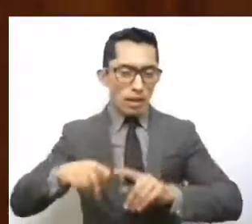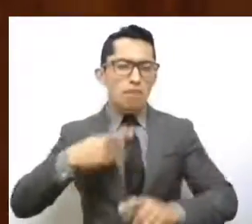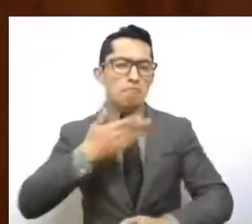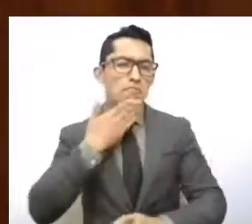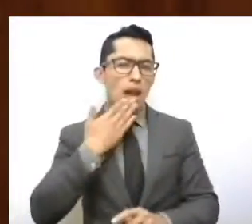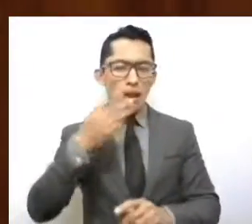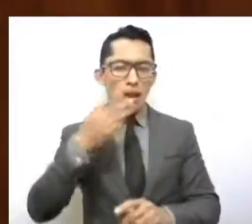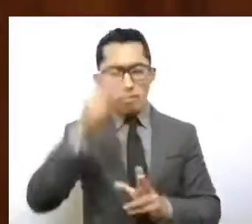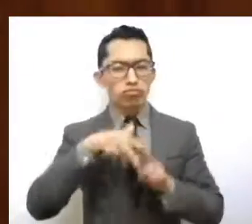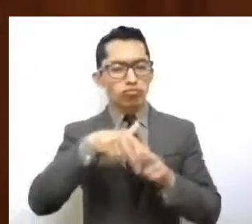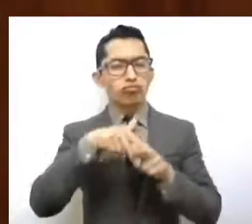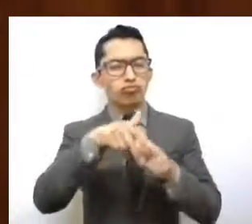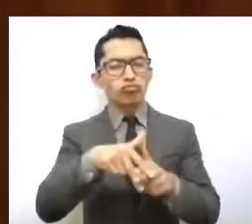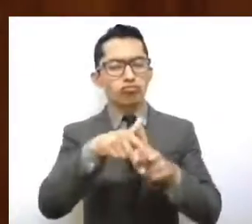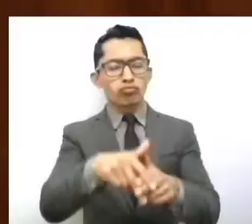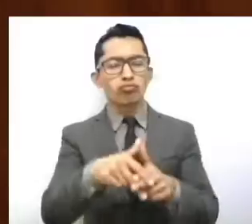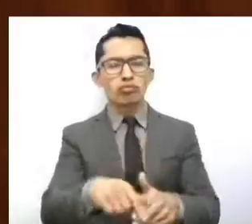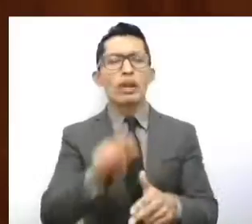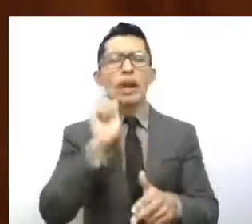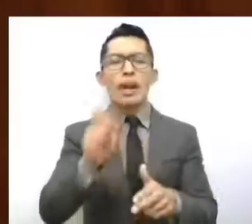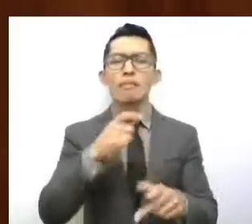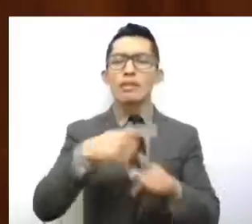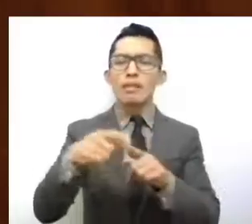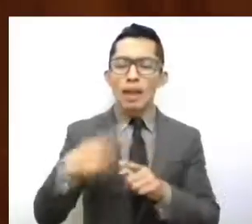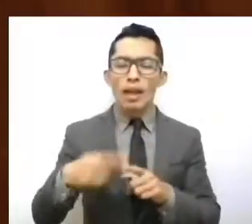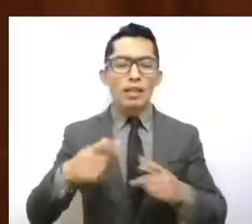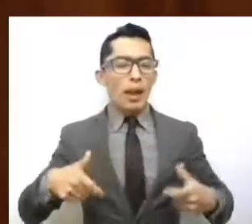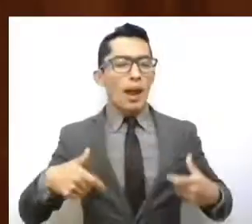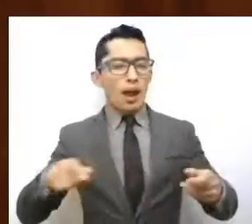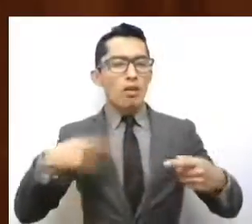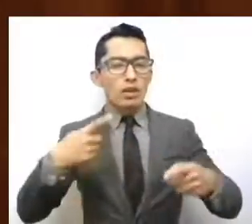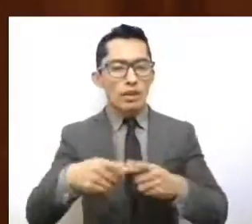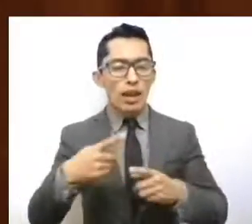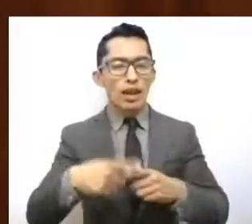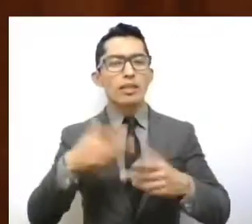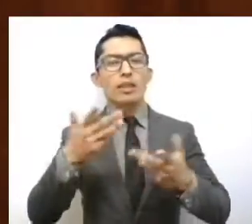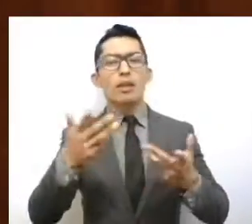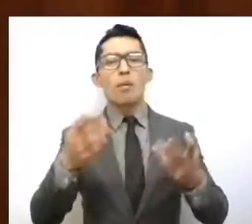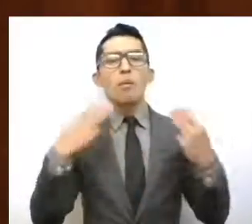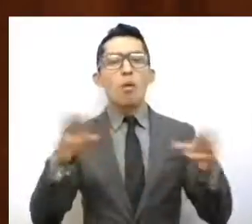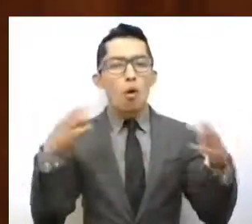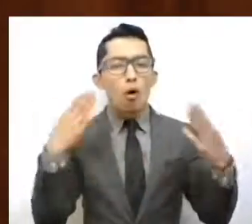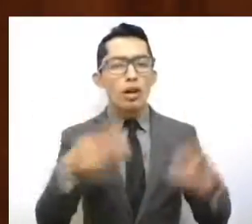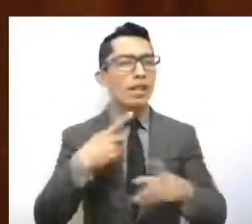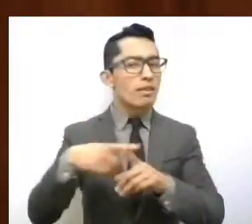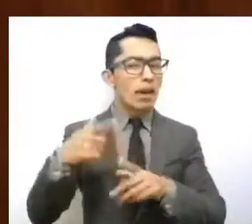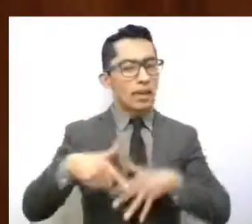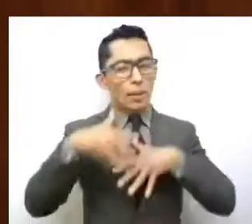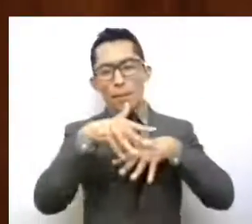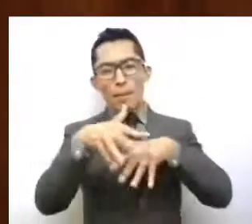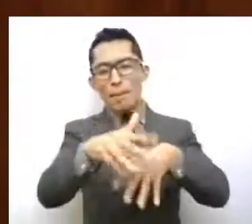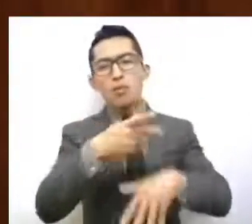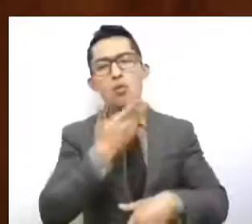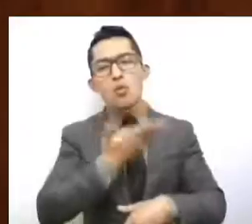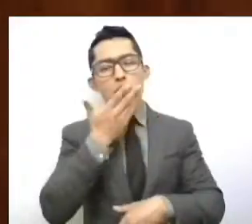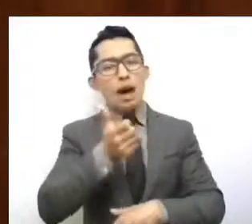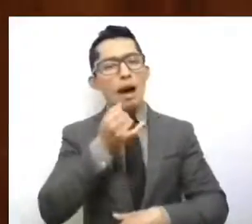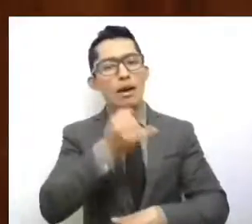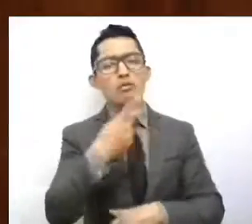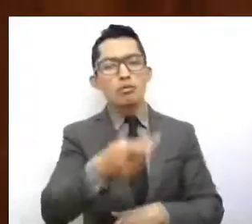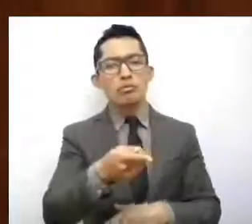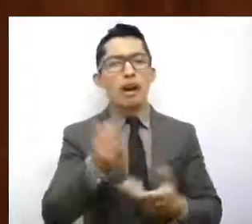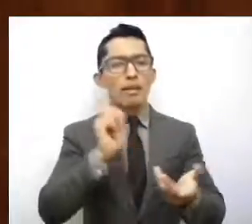cabalgatas, un desfile de jinetes, carrozas, bandas de música, etcétera, que se organizan con